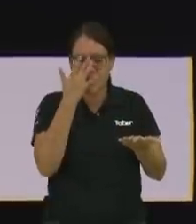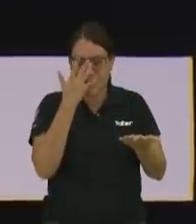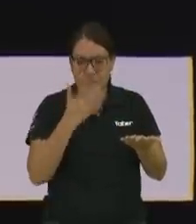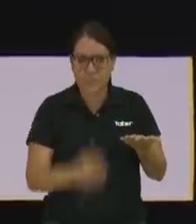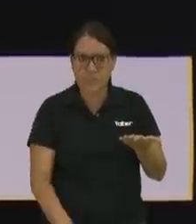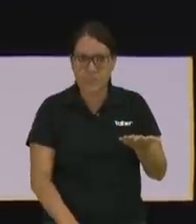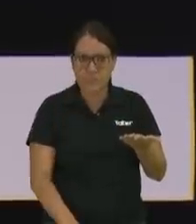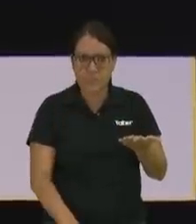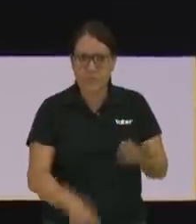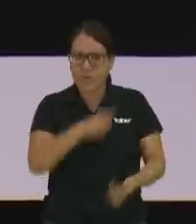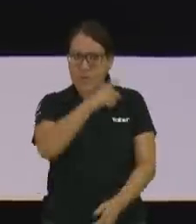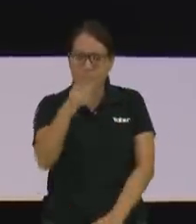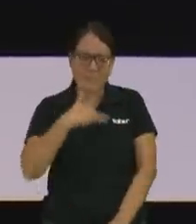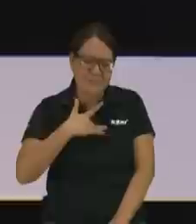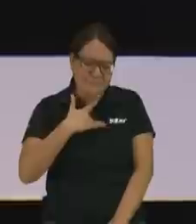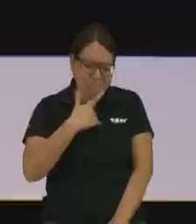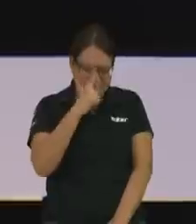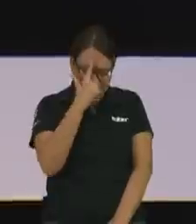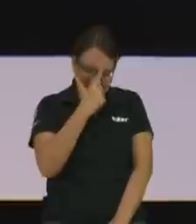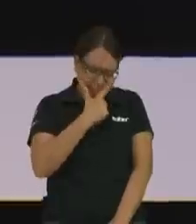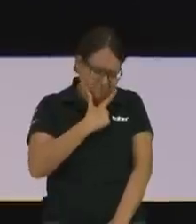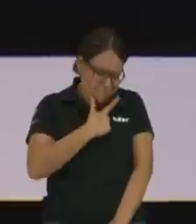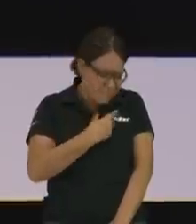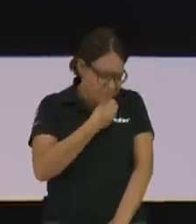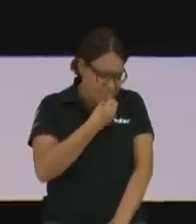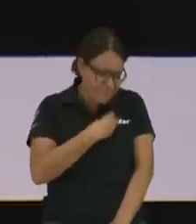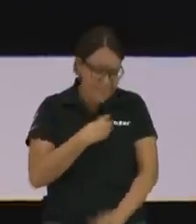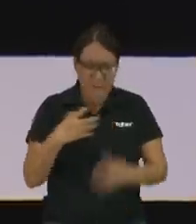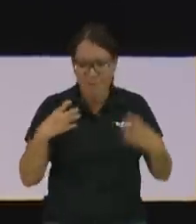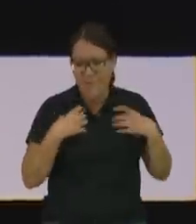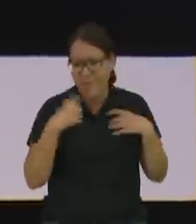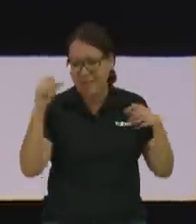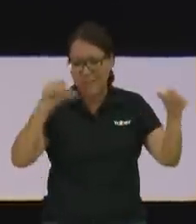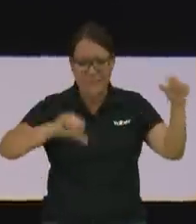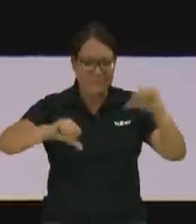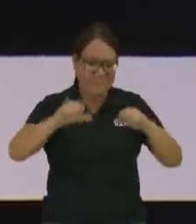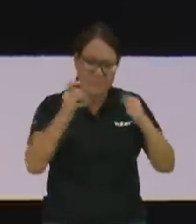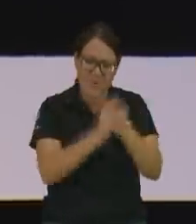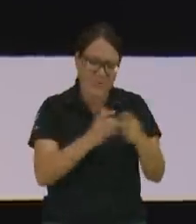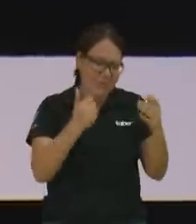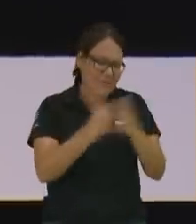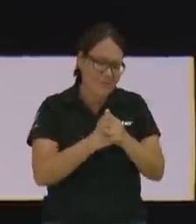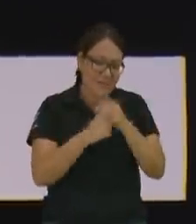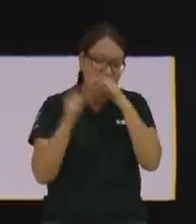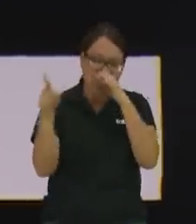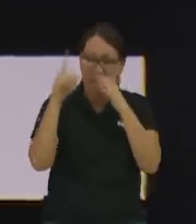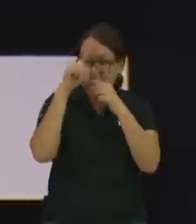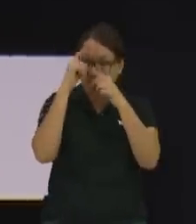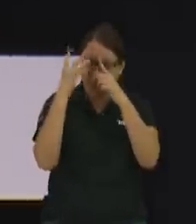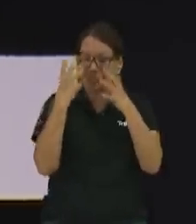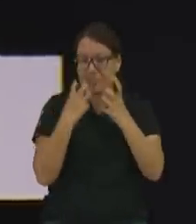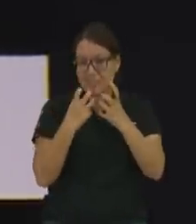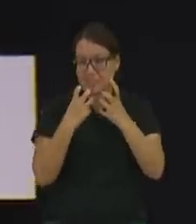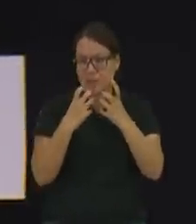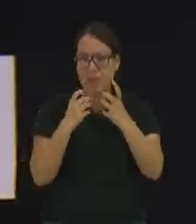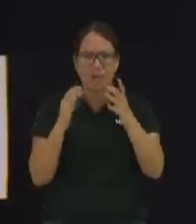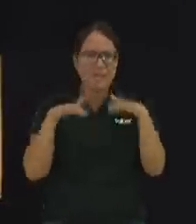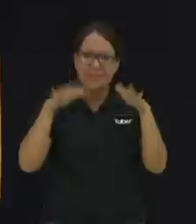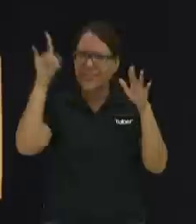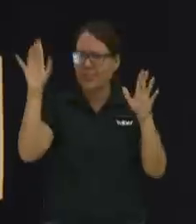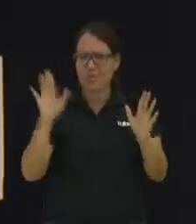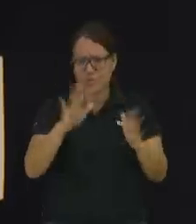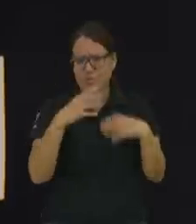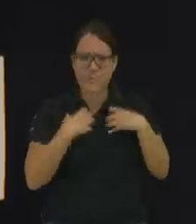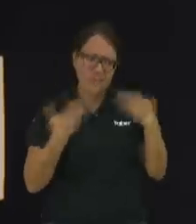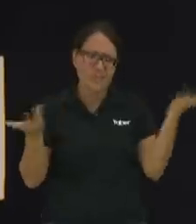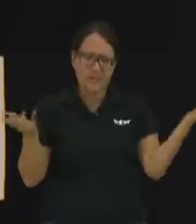y tú te sientes mal porque la vida no te sonríe y has tenido esa plaza por 7, 8, 9 años gloria a Dios por tu vida